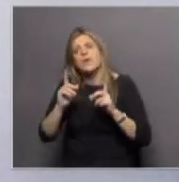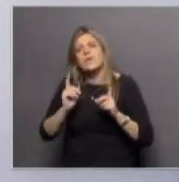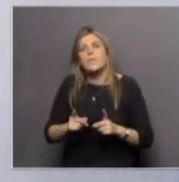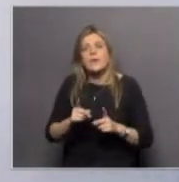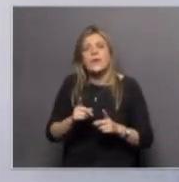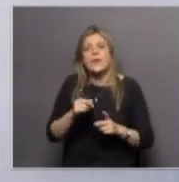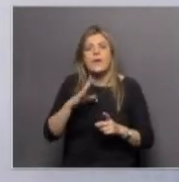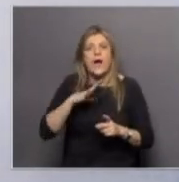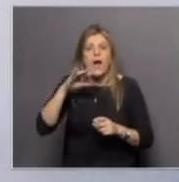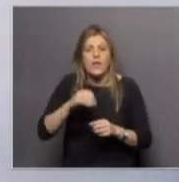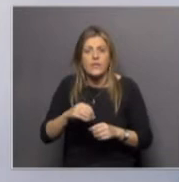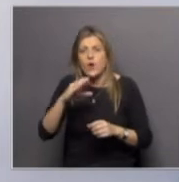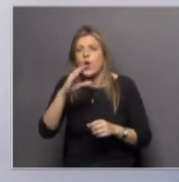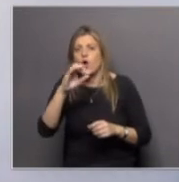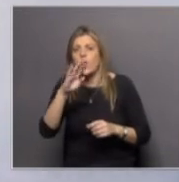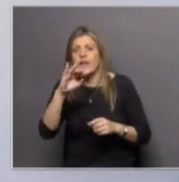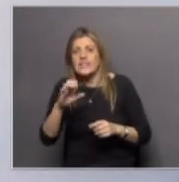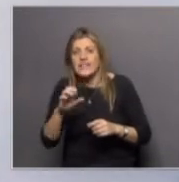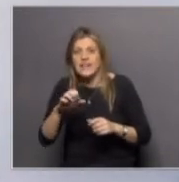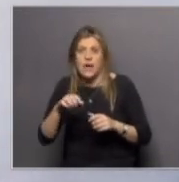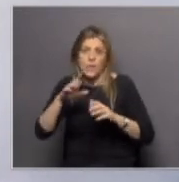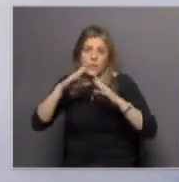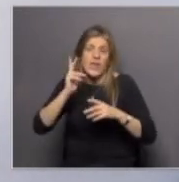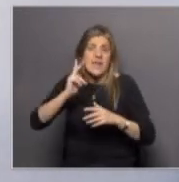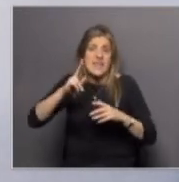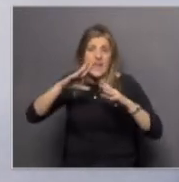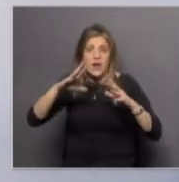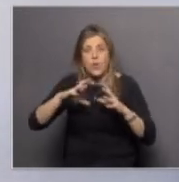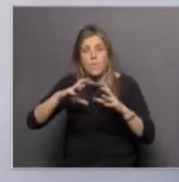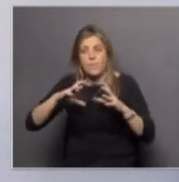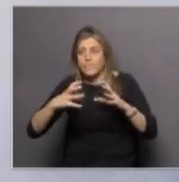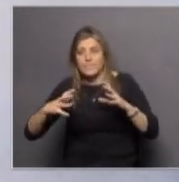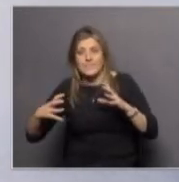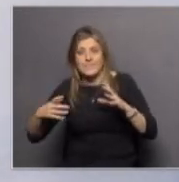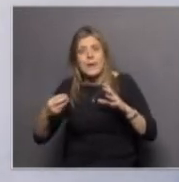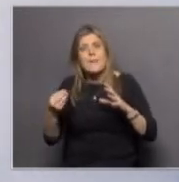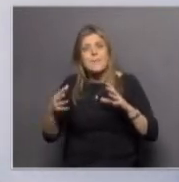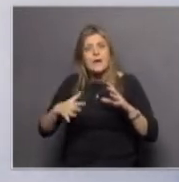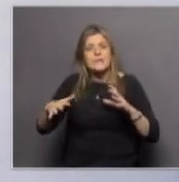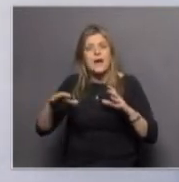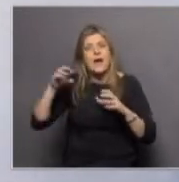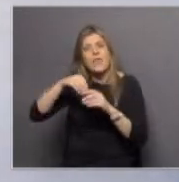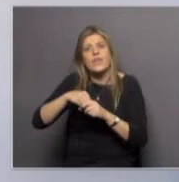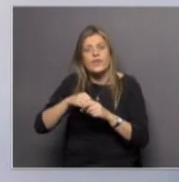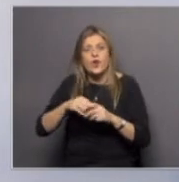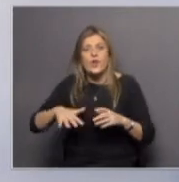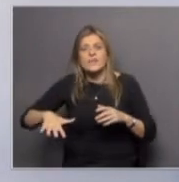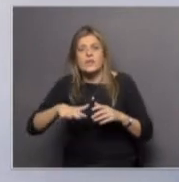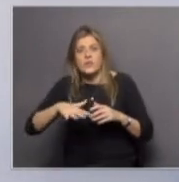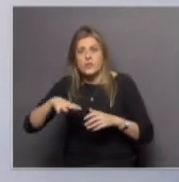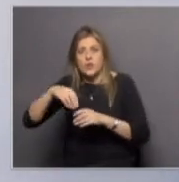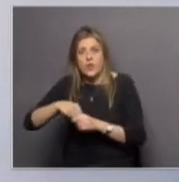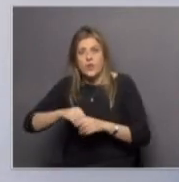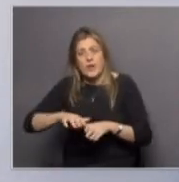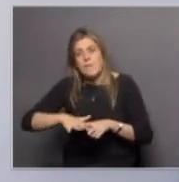por escorrentía y por desprendimiento de bloques de hielo del Glaciar Collins en el ecosistema marino, adyacente